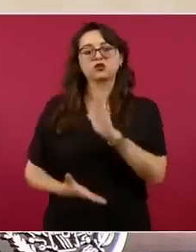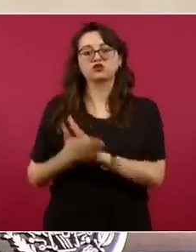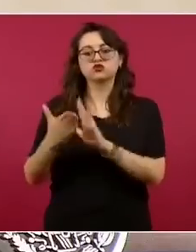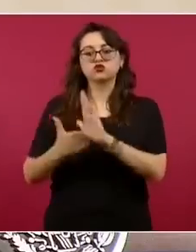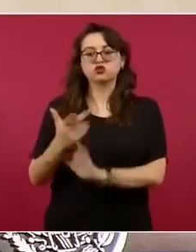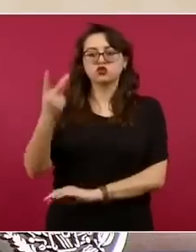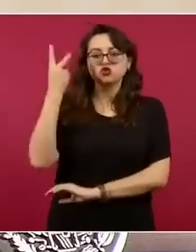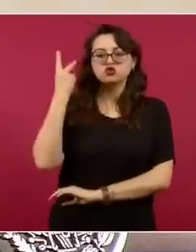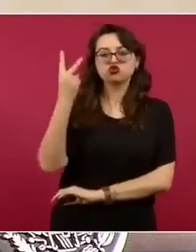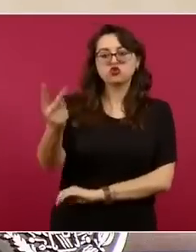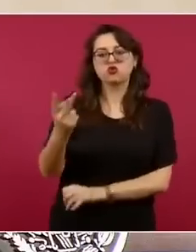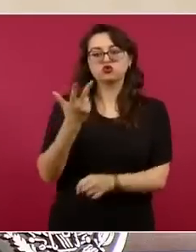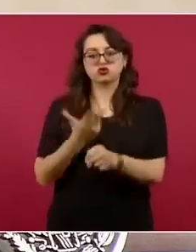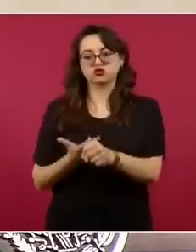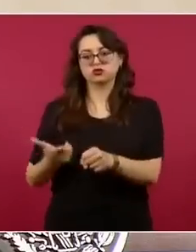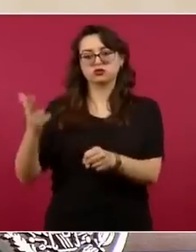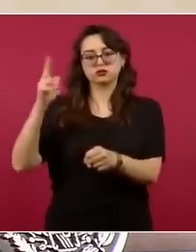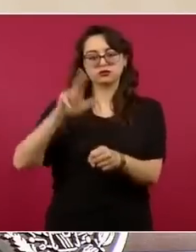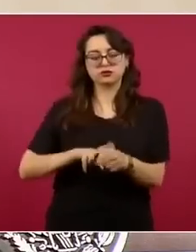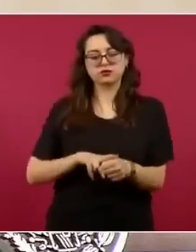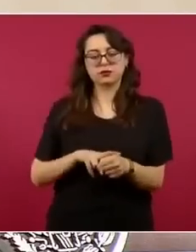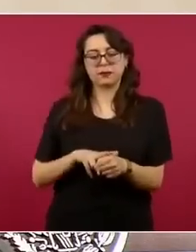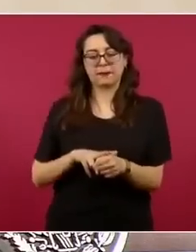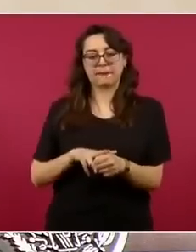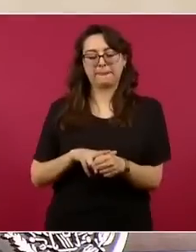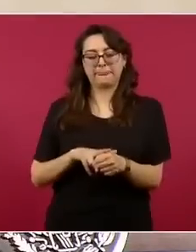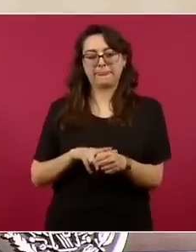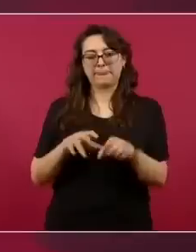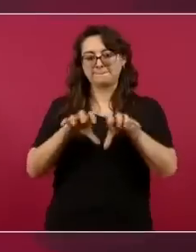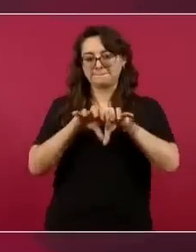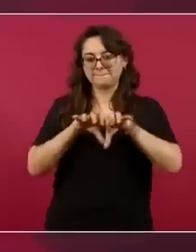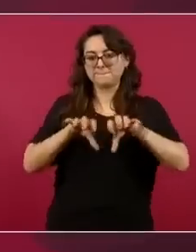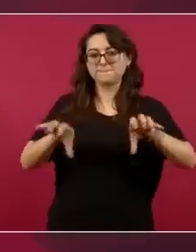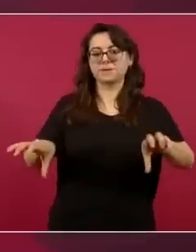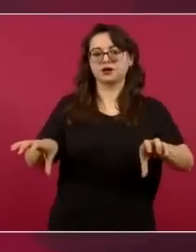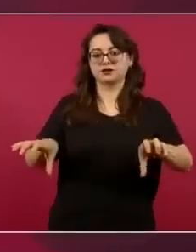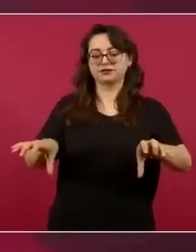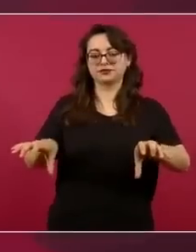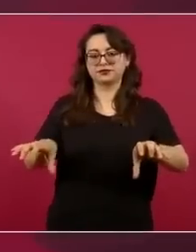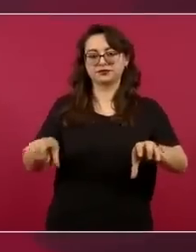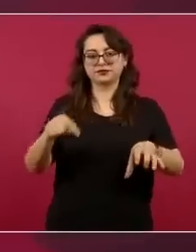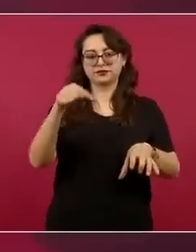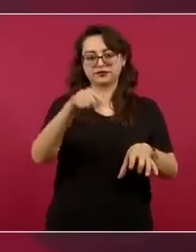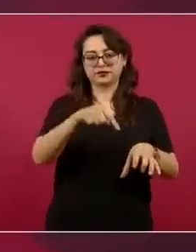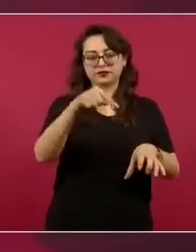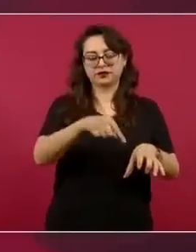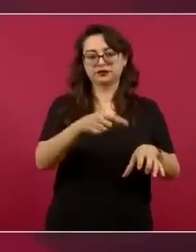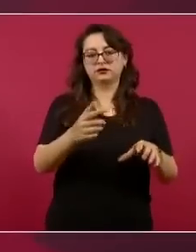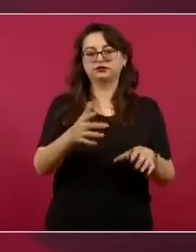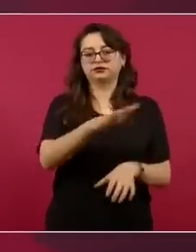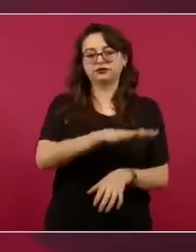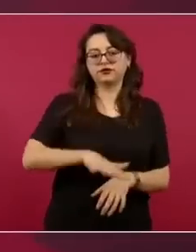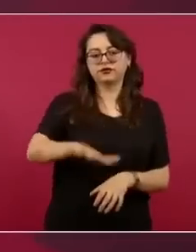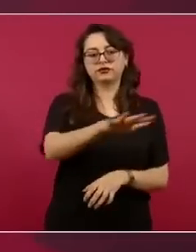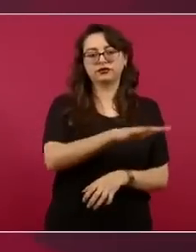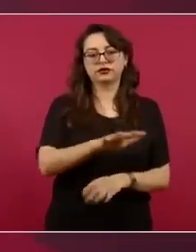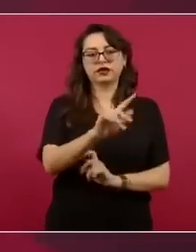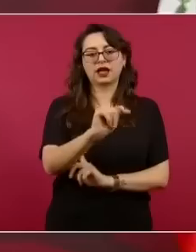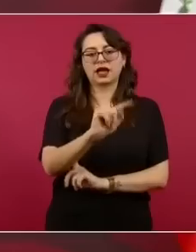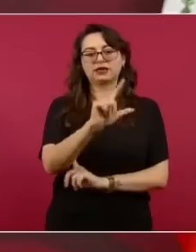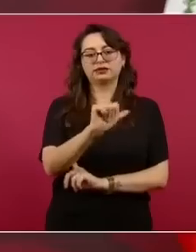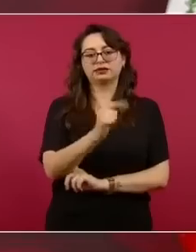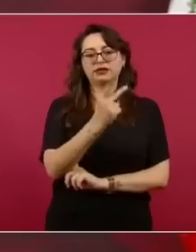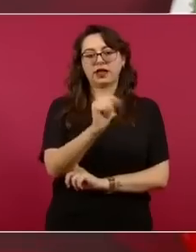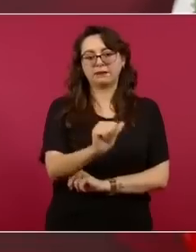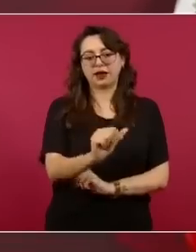uno en Tlapa, en la montaña de